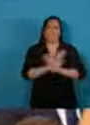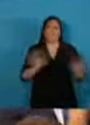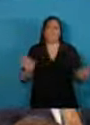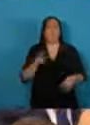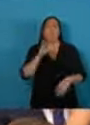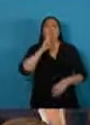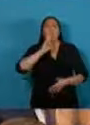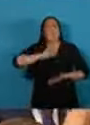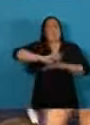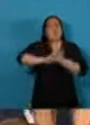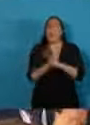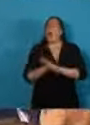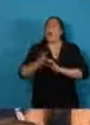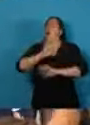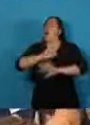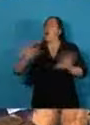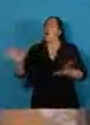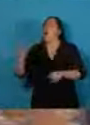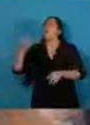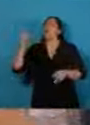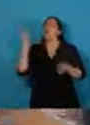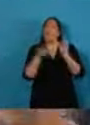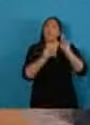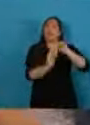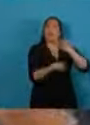total erradicación